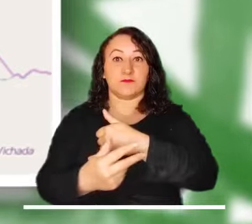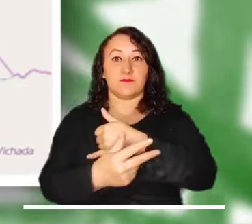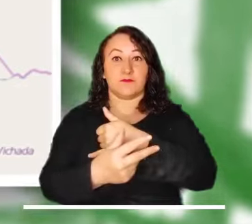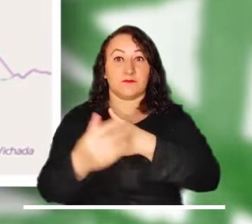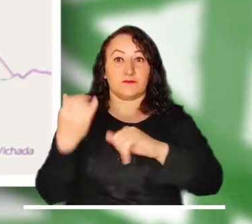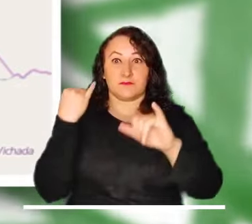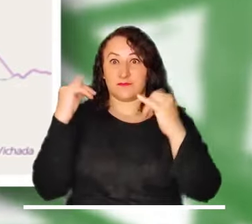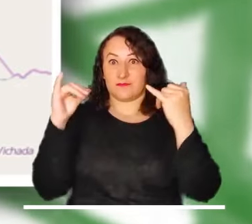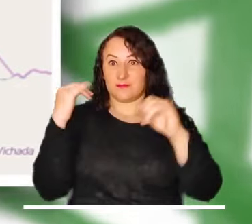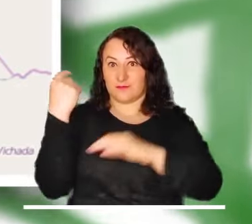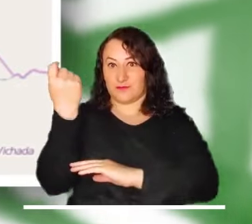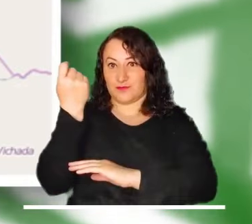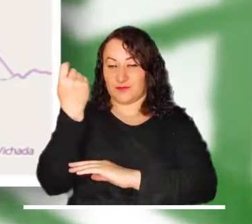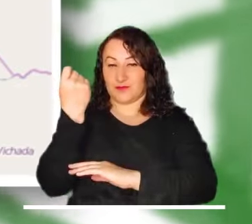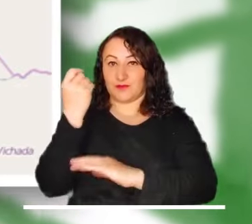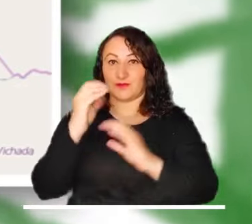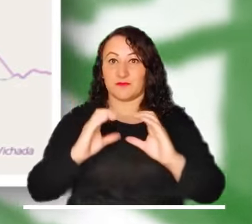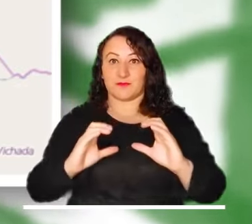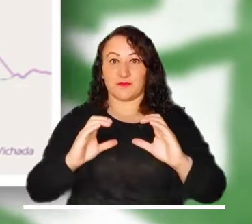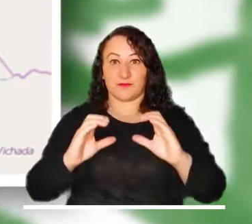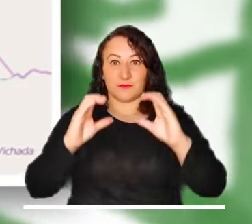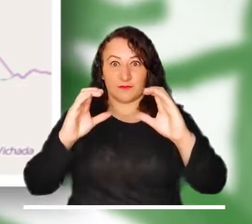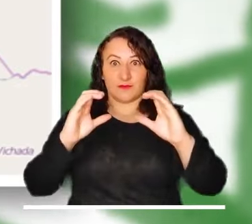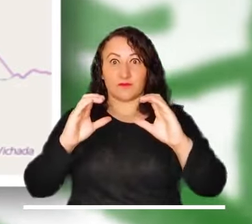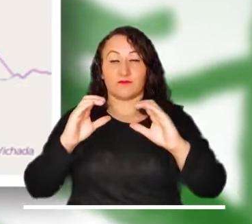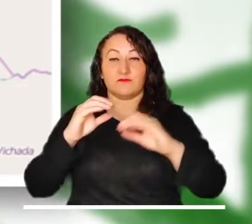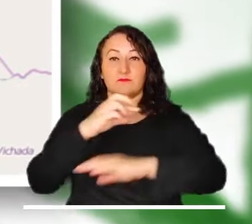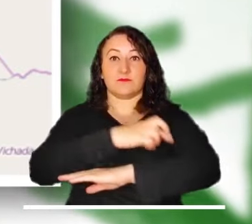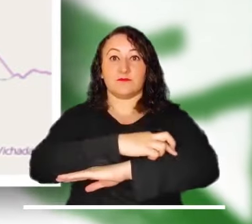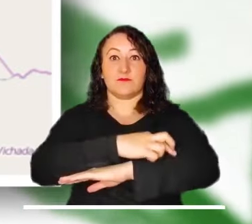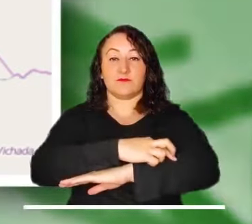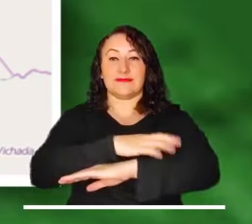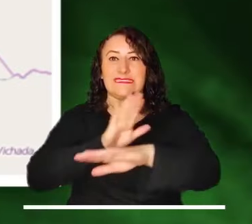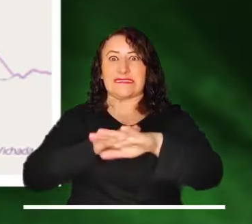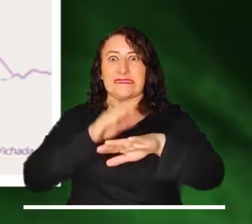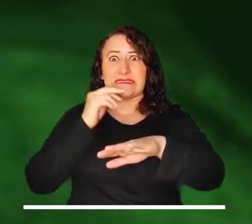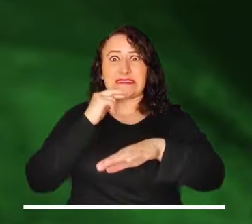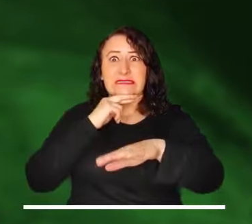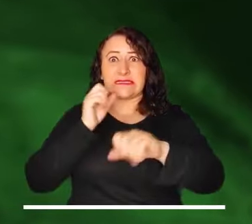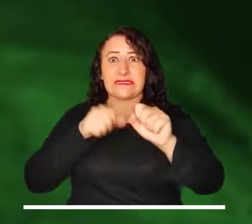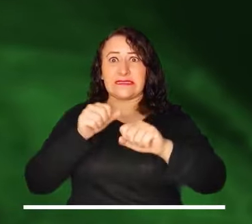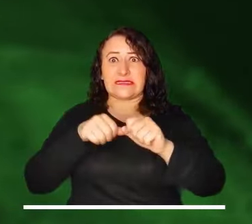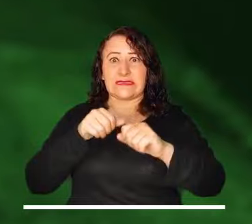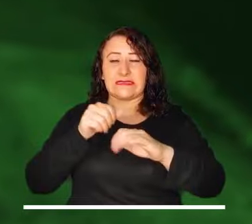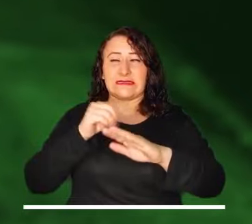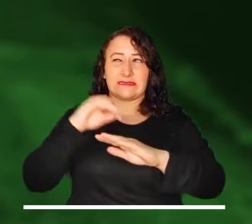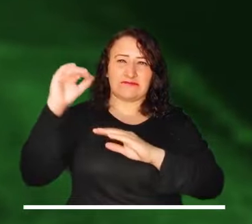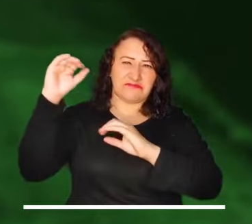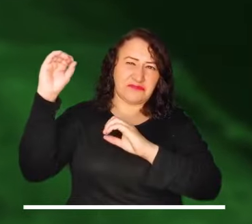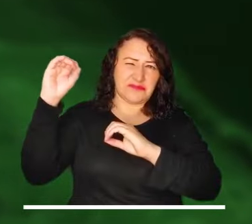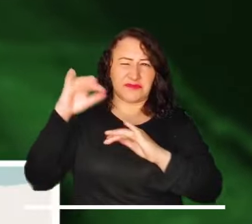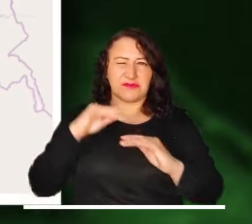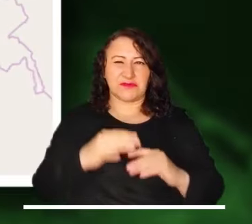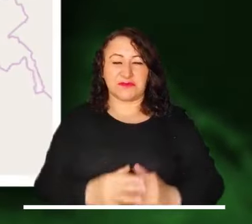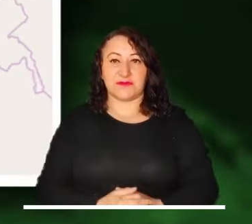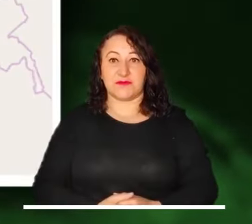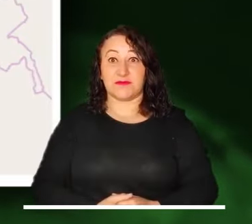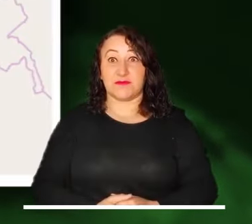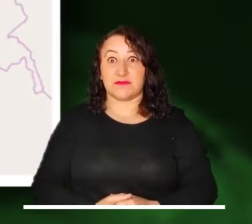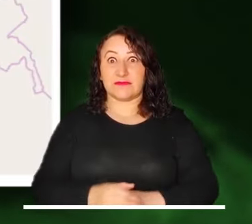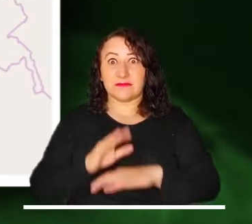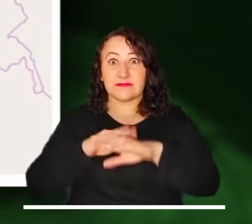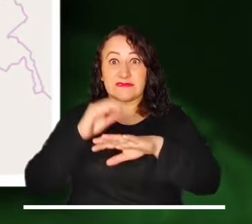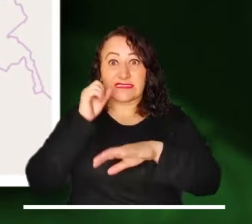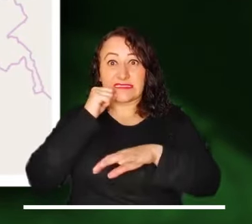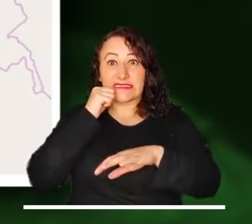En el Caribe, el Pacífico, los Andes, Cazanare, Meta, Arauca, Caquetá y Putumayo, se mantiene la alerta